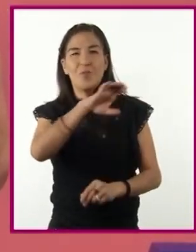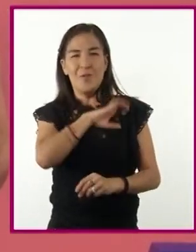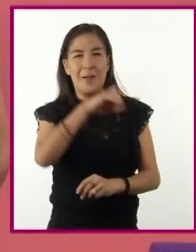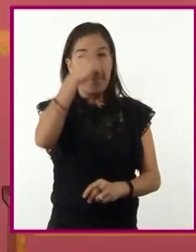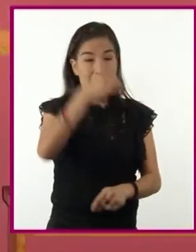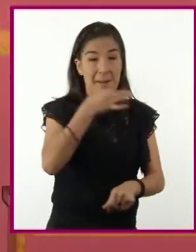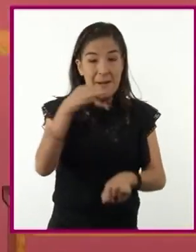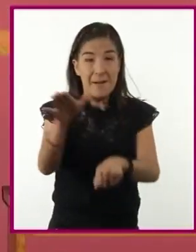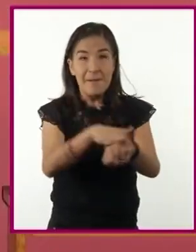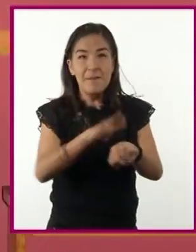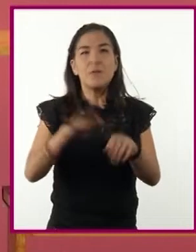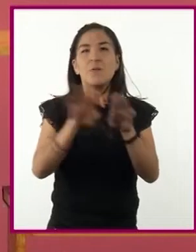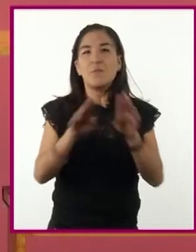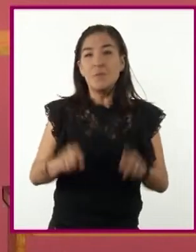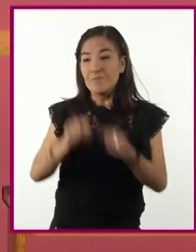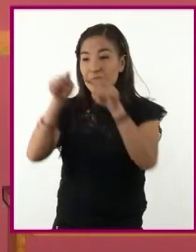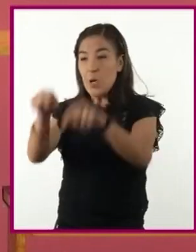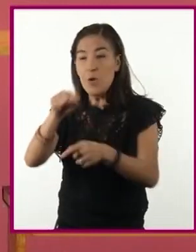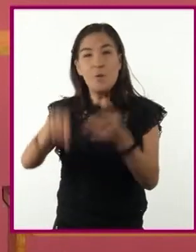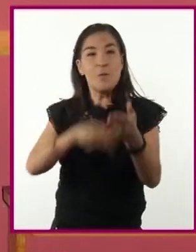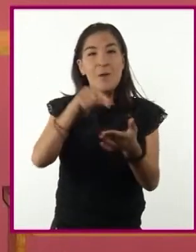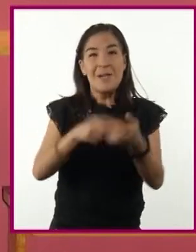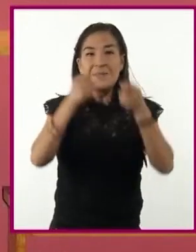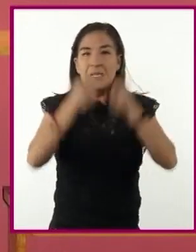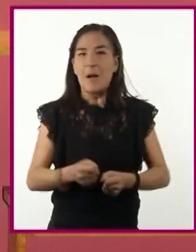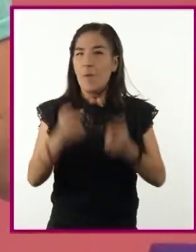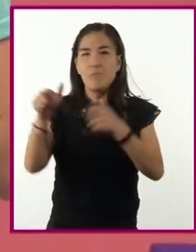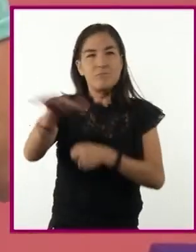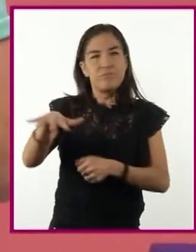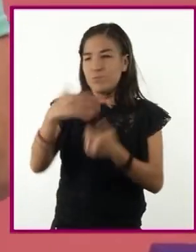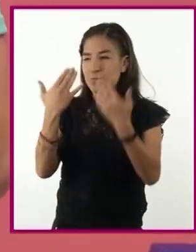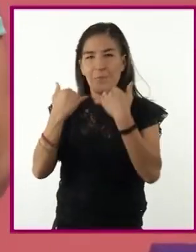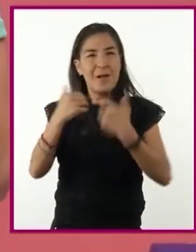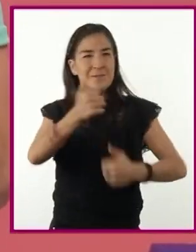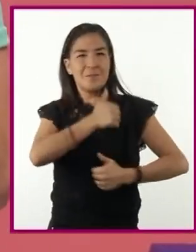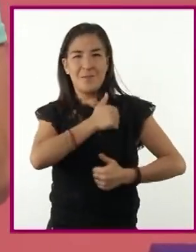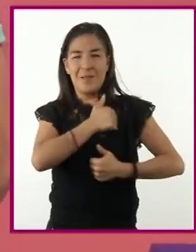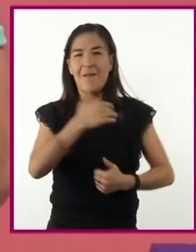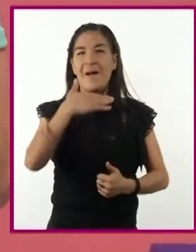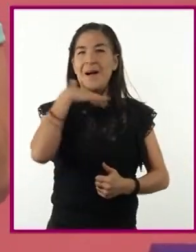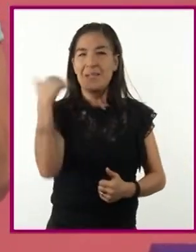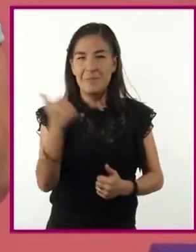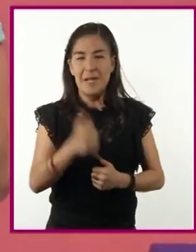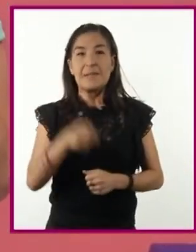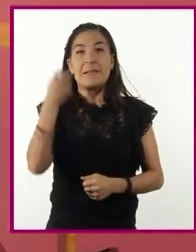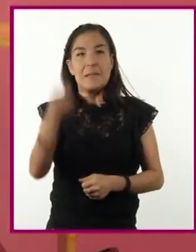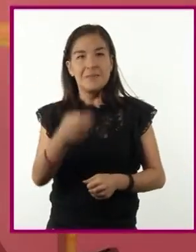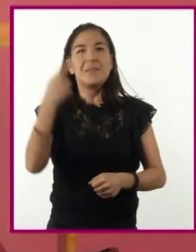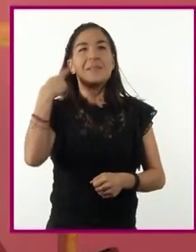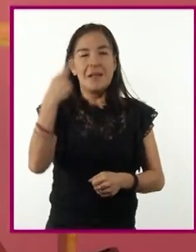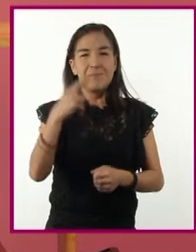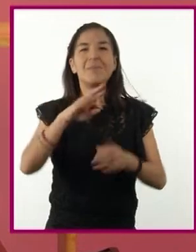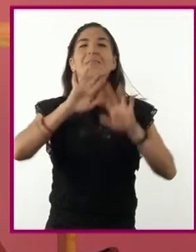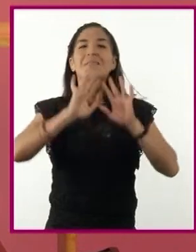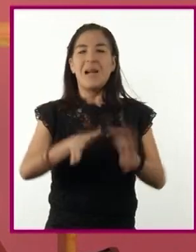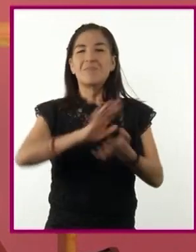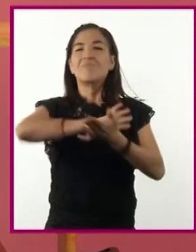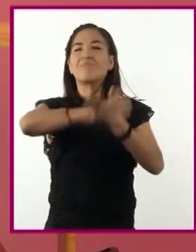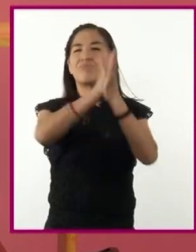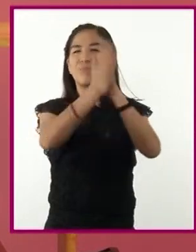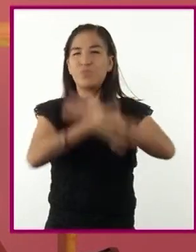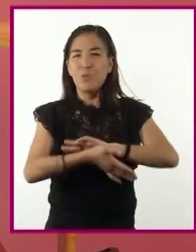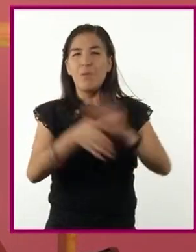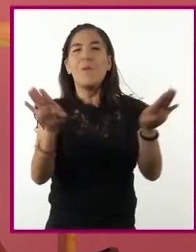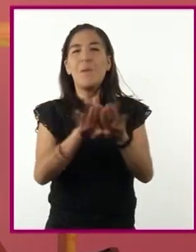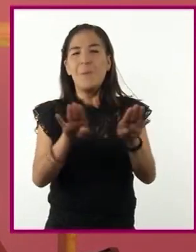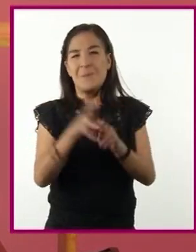áreas más seguras en las que no estaban los soldados alemanes. Fue así como la radio se convirtió en un factor clave